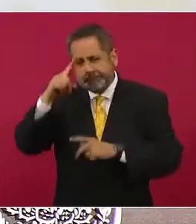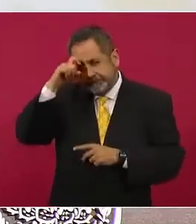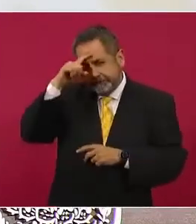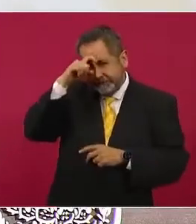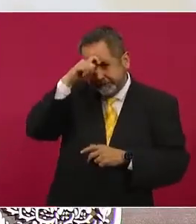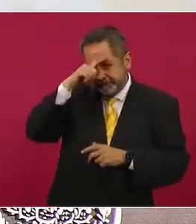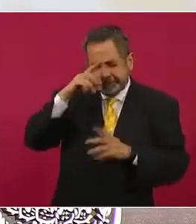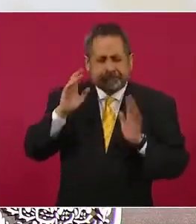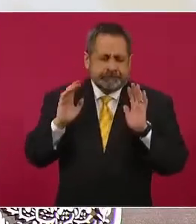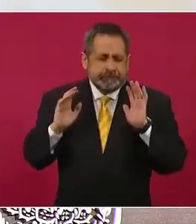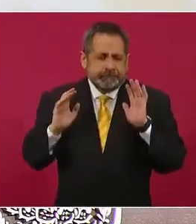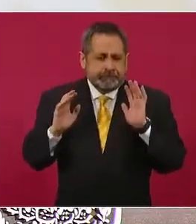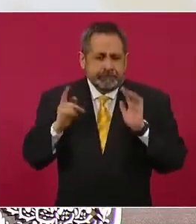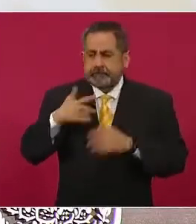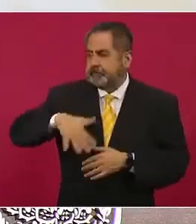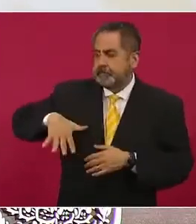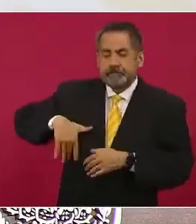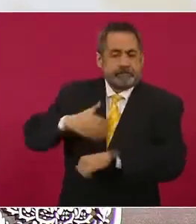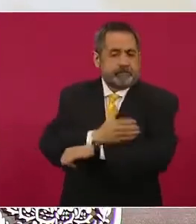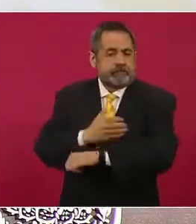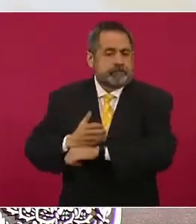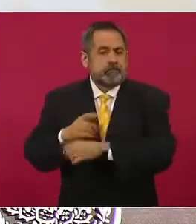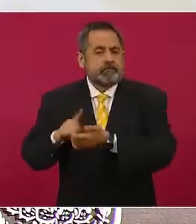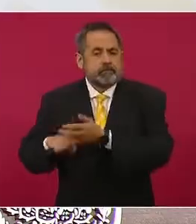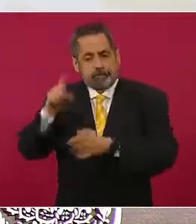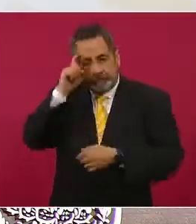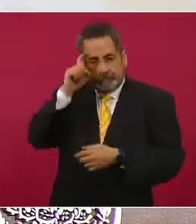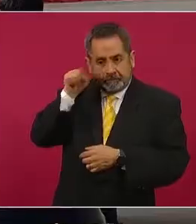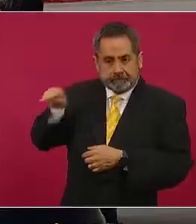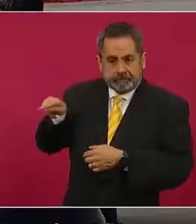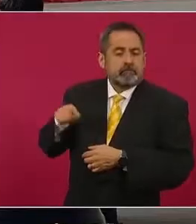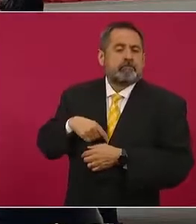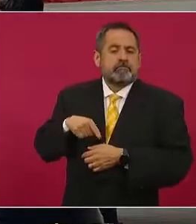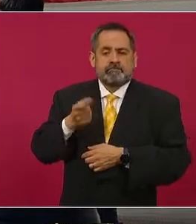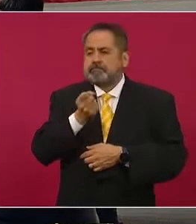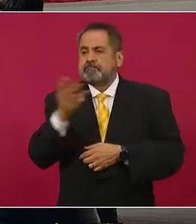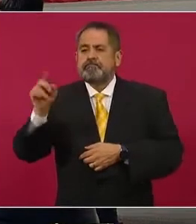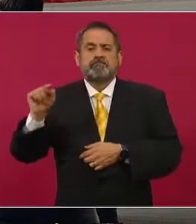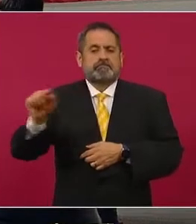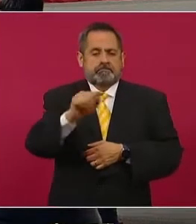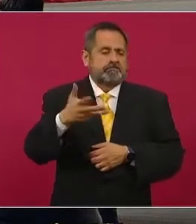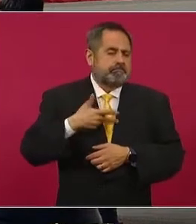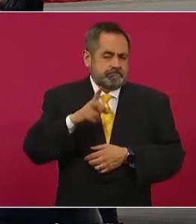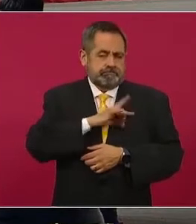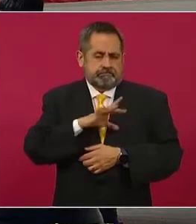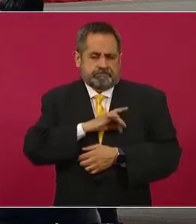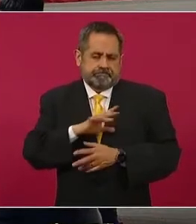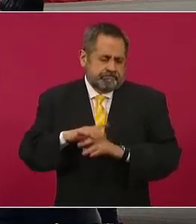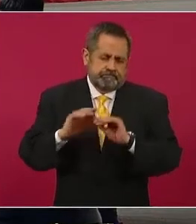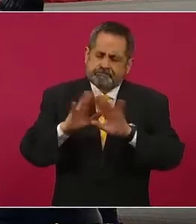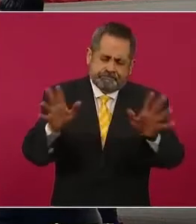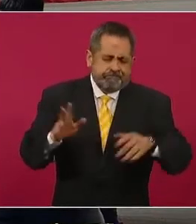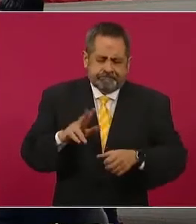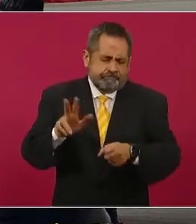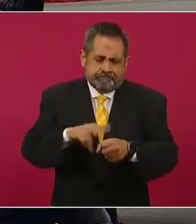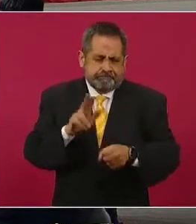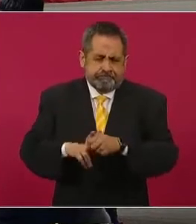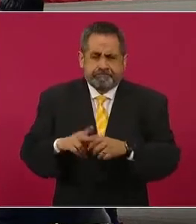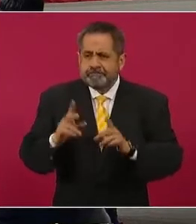porque como decía aquí nuestro compañero el doctor Hugo López-Gatell, claro que hay miedo y lo decíamos desde la vez pasada, claro que hay